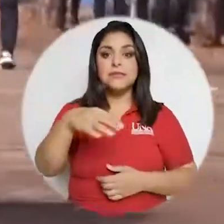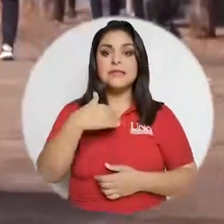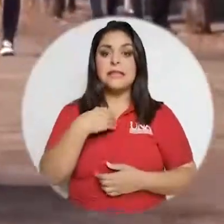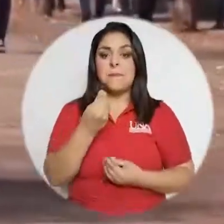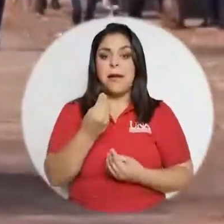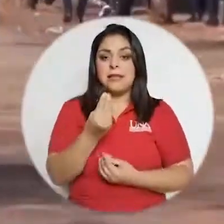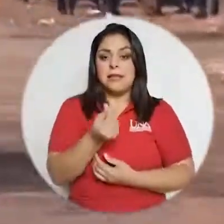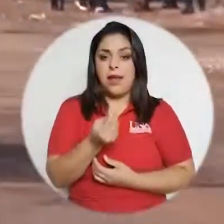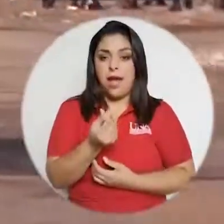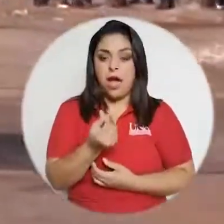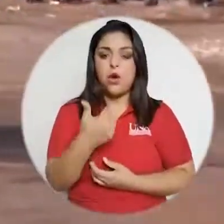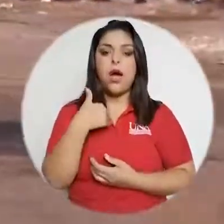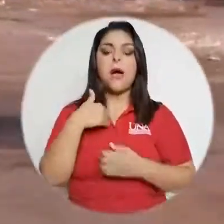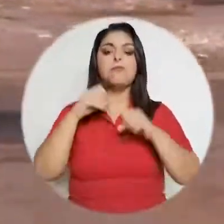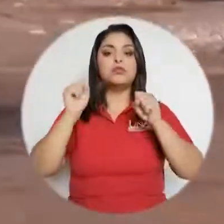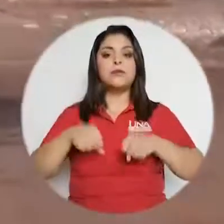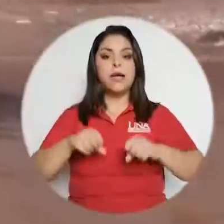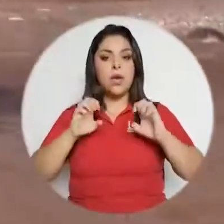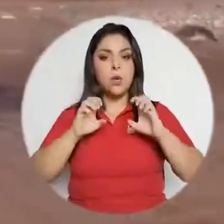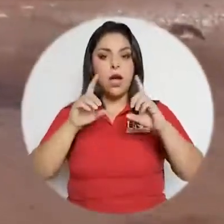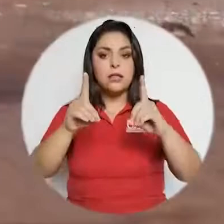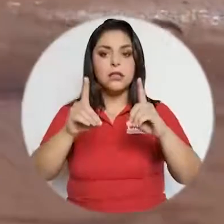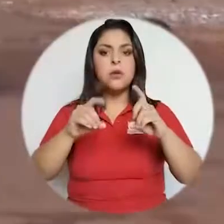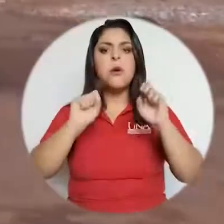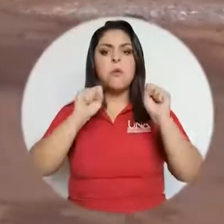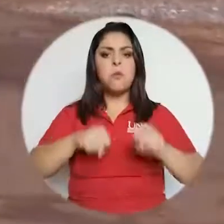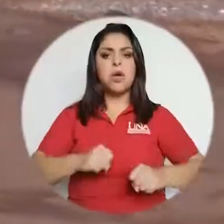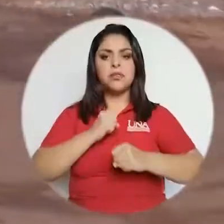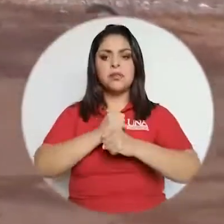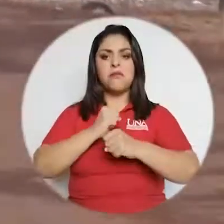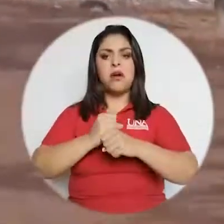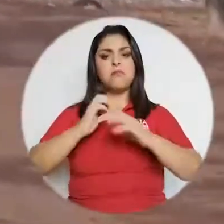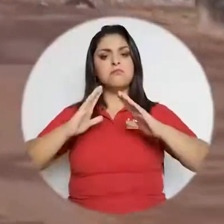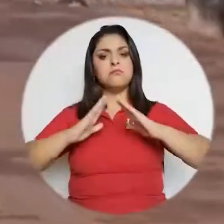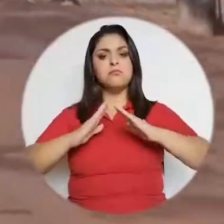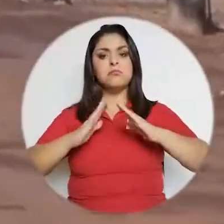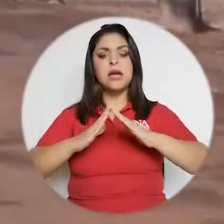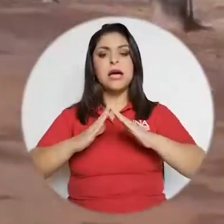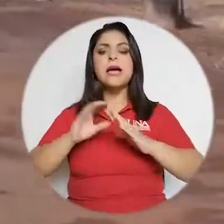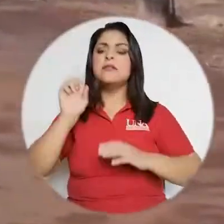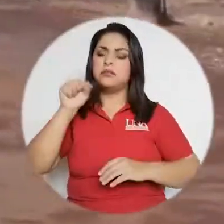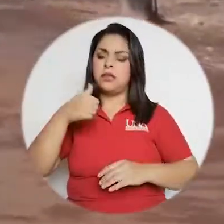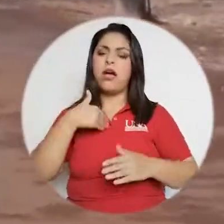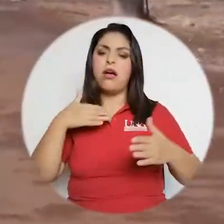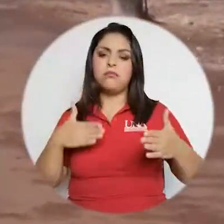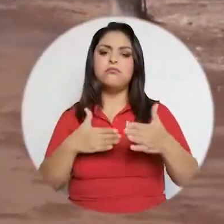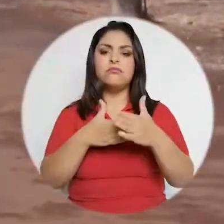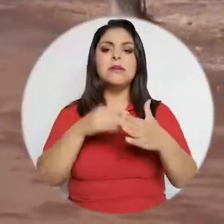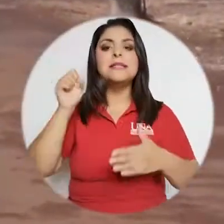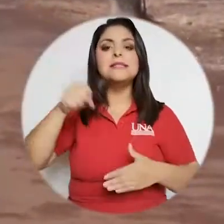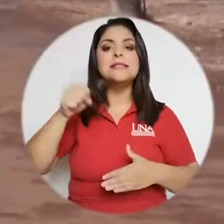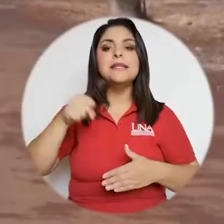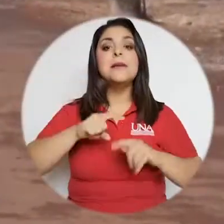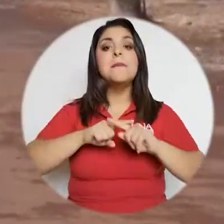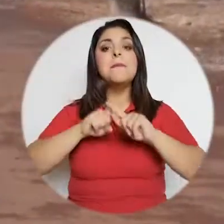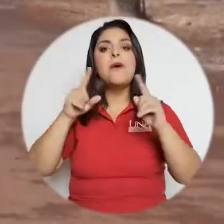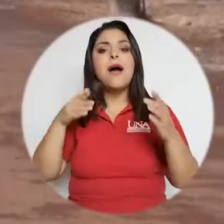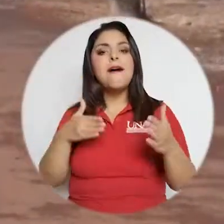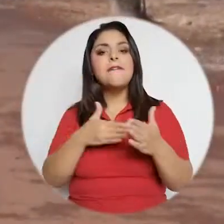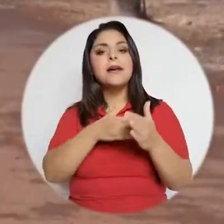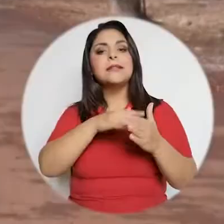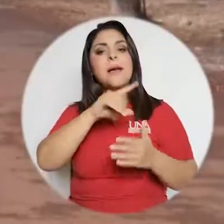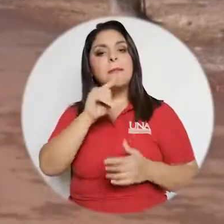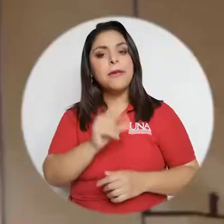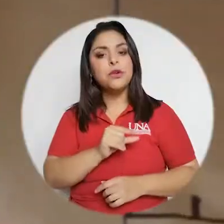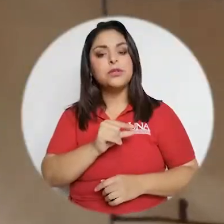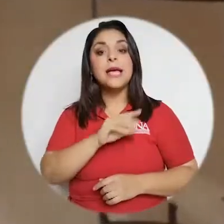educativo, que tienen más posibilidades de hacer teletrabajo, sí tienen afectación, por supuesto, pero el nivel de afectación es menor y